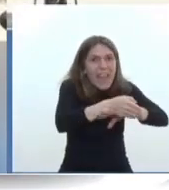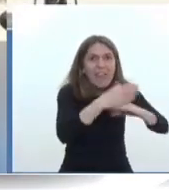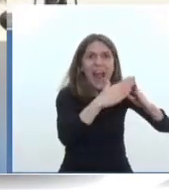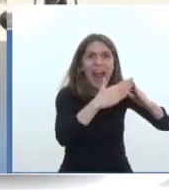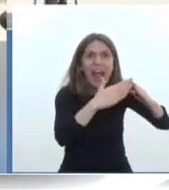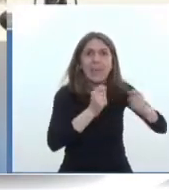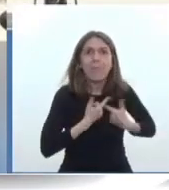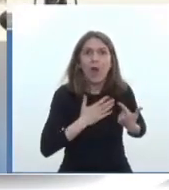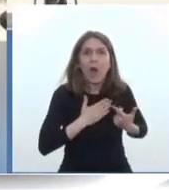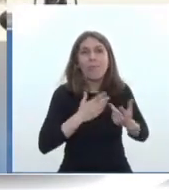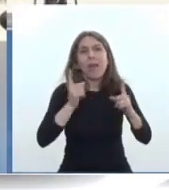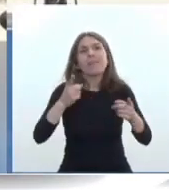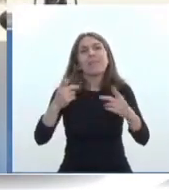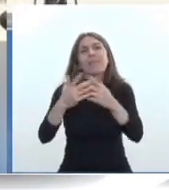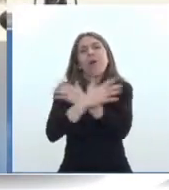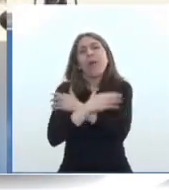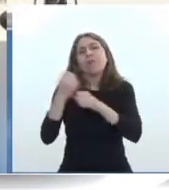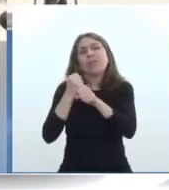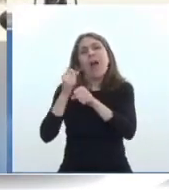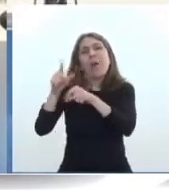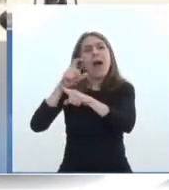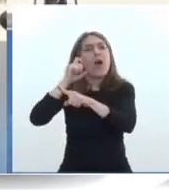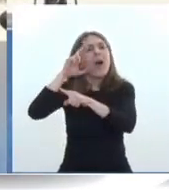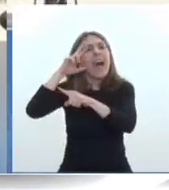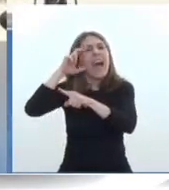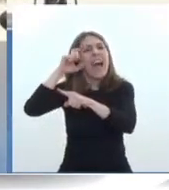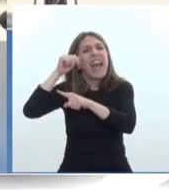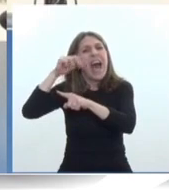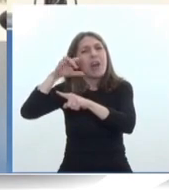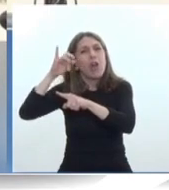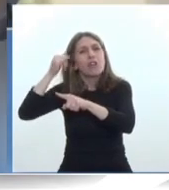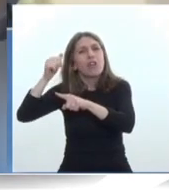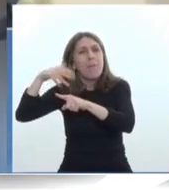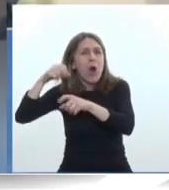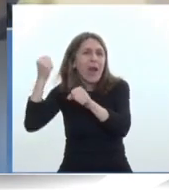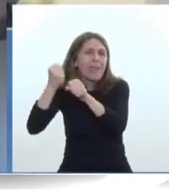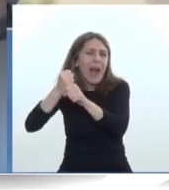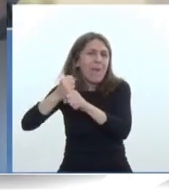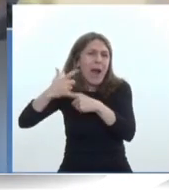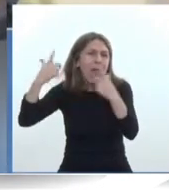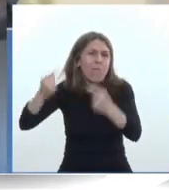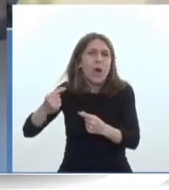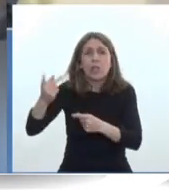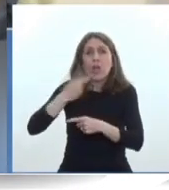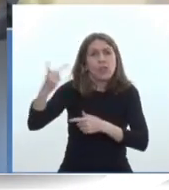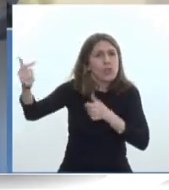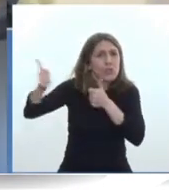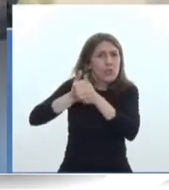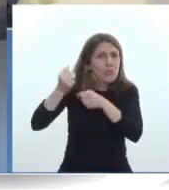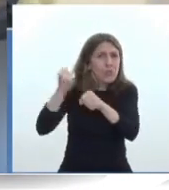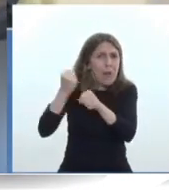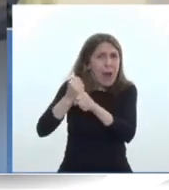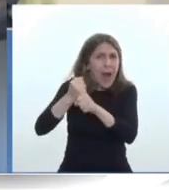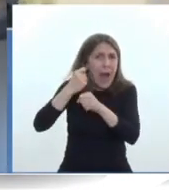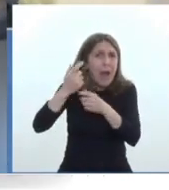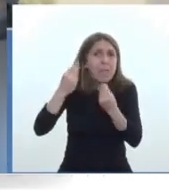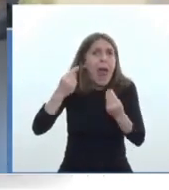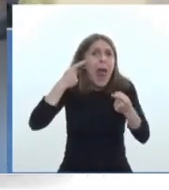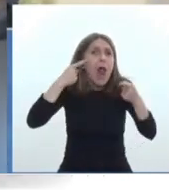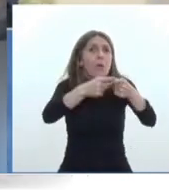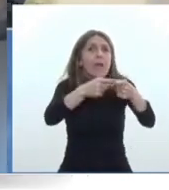ese gobernador y amigo, querido, Gerardo Zamora. Y que juntos podemos trabajar para lograr estos objetivos.